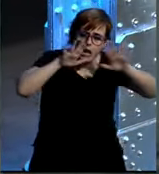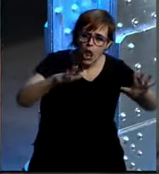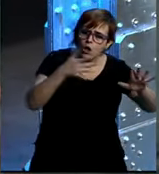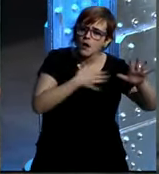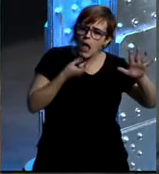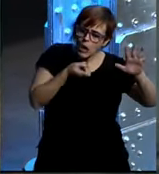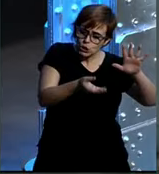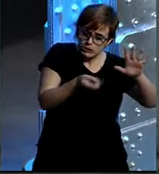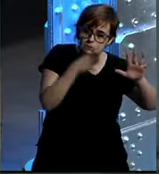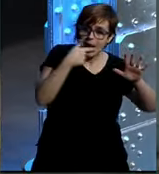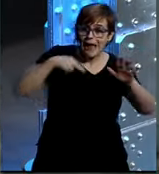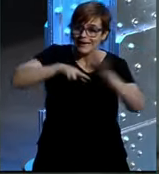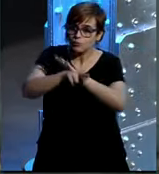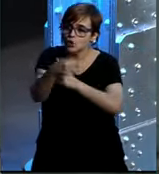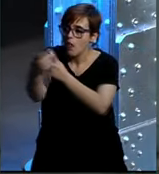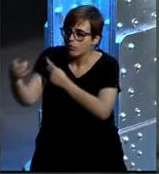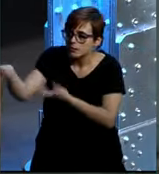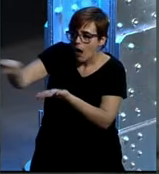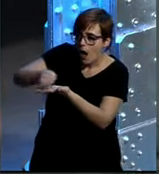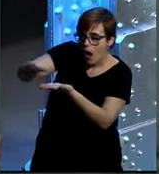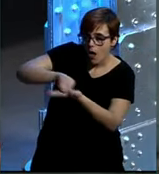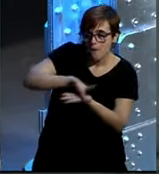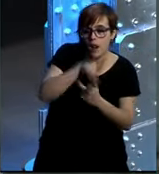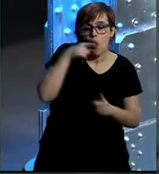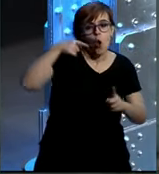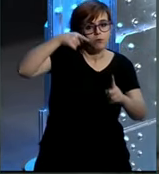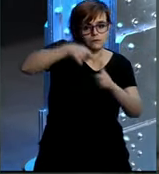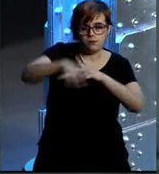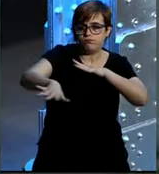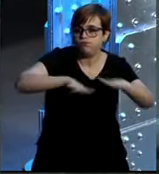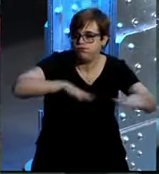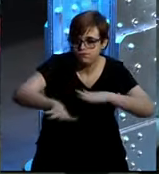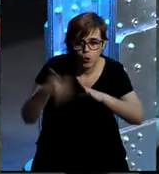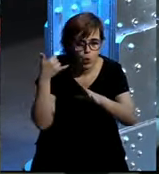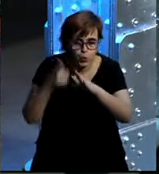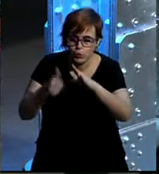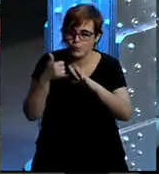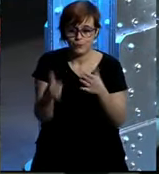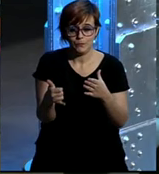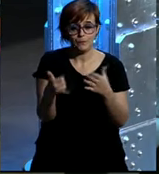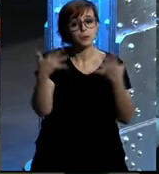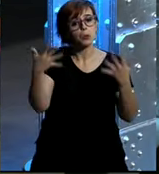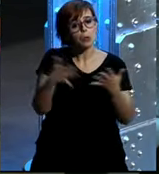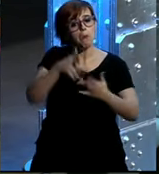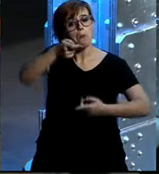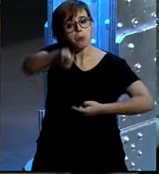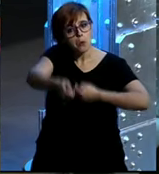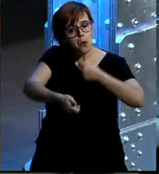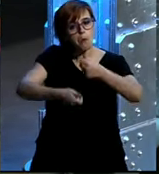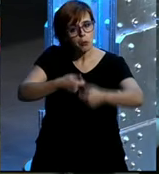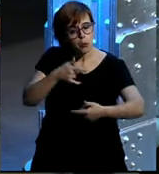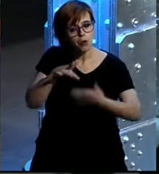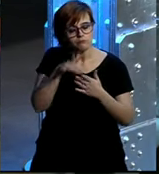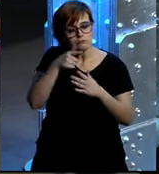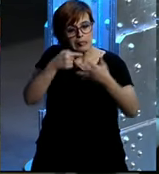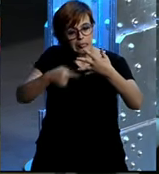asignar los recursos que podíamos para empezar a ser mucho más activos en YouTube, ¿no? Y, bueno, poco a poco, bueno, pues estamos ahí y lo